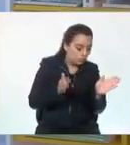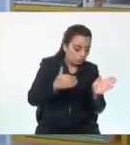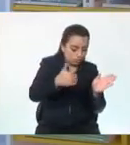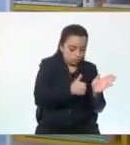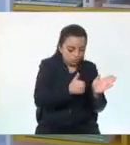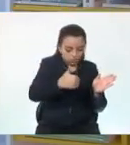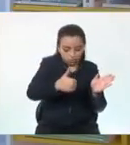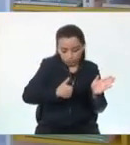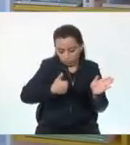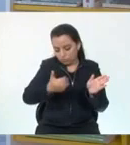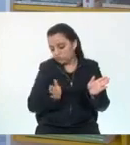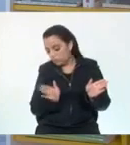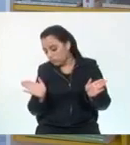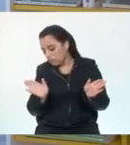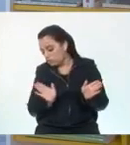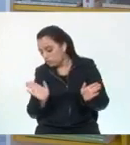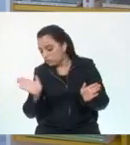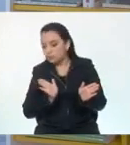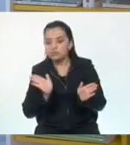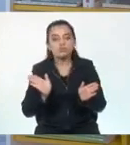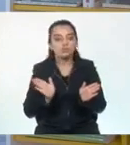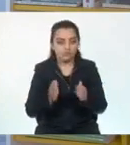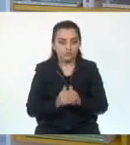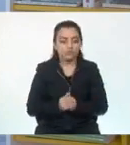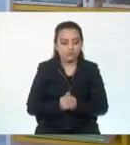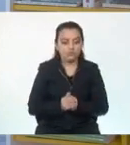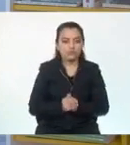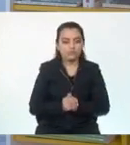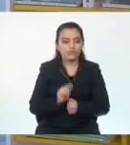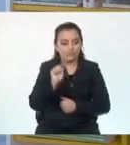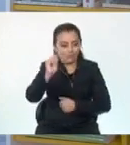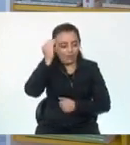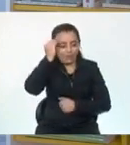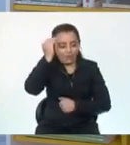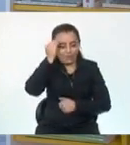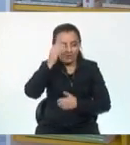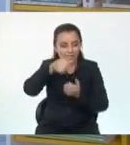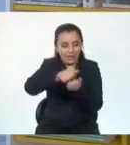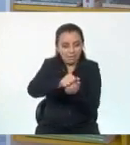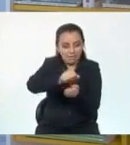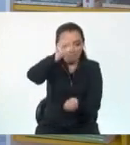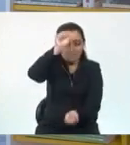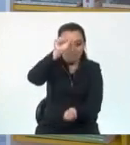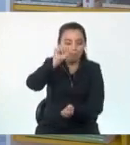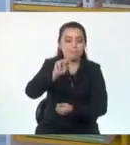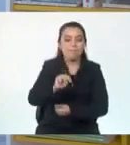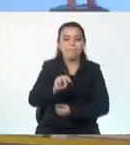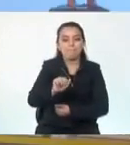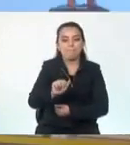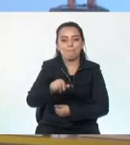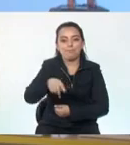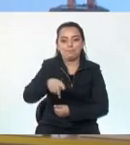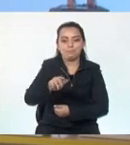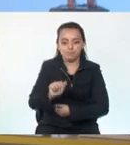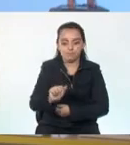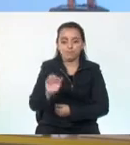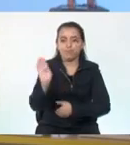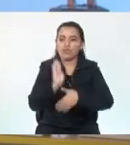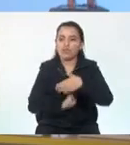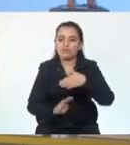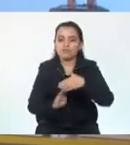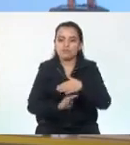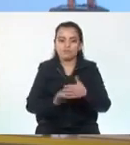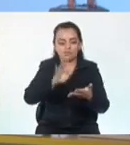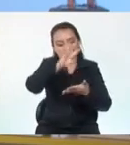¿Sabías que para poder ubicarnos necesitamos un mapa? Los mapas tienen elementos básicos, como la